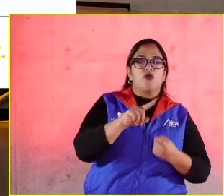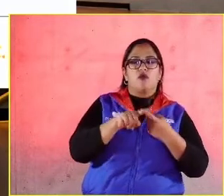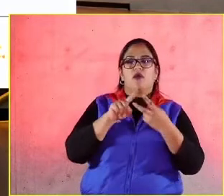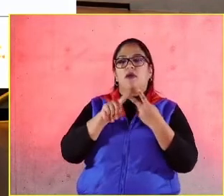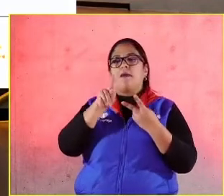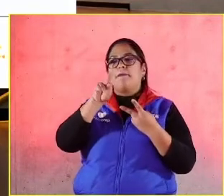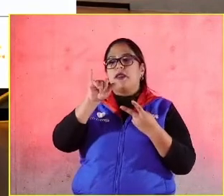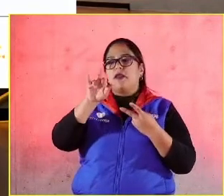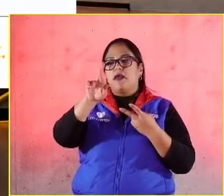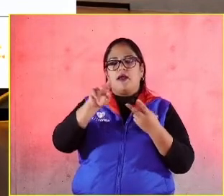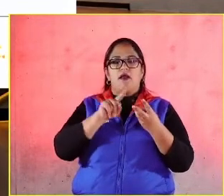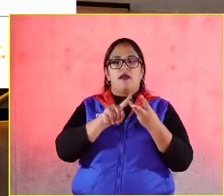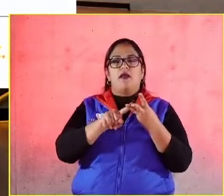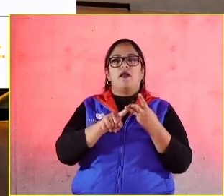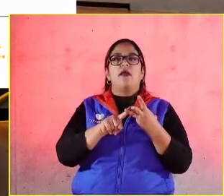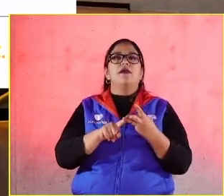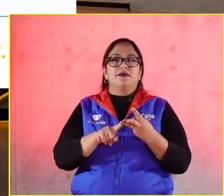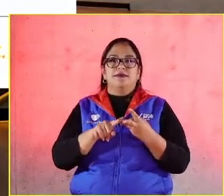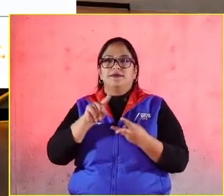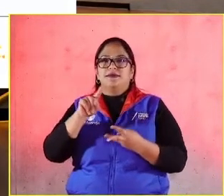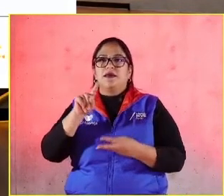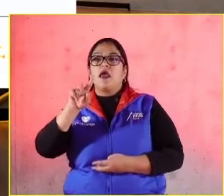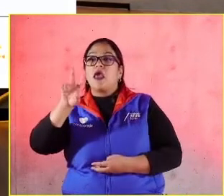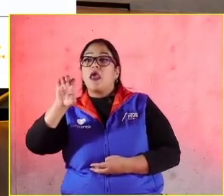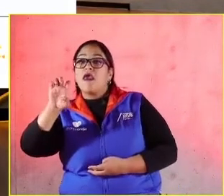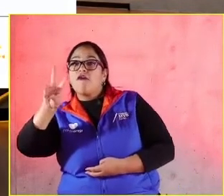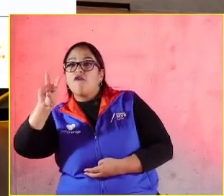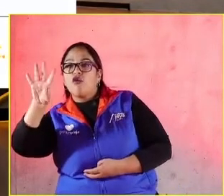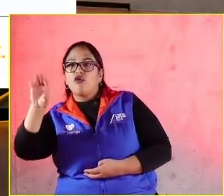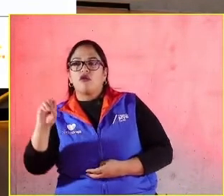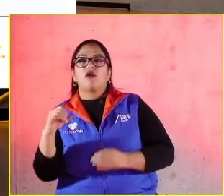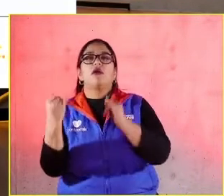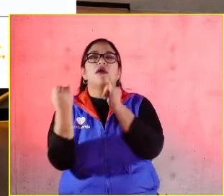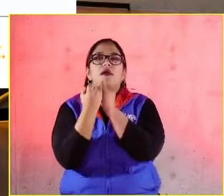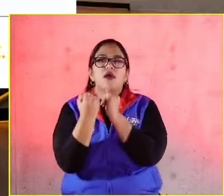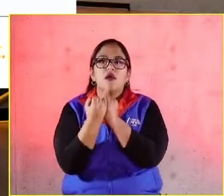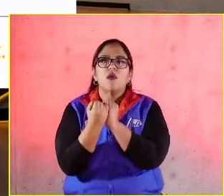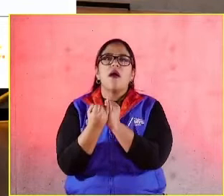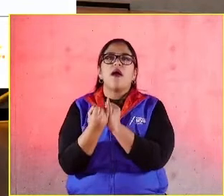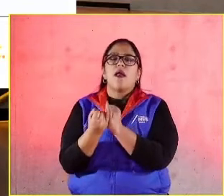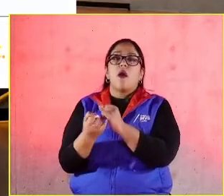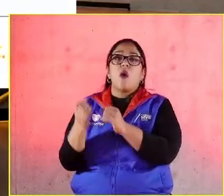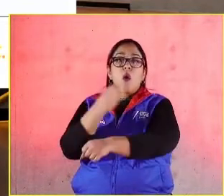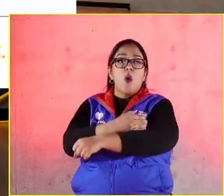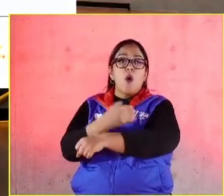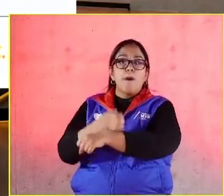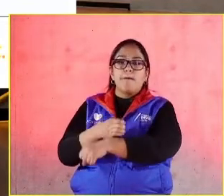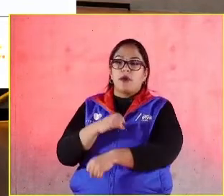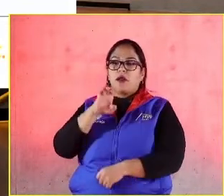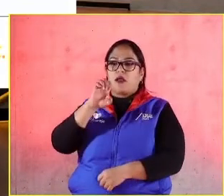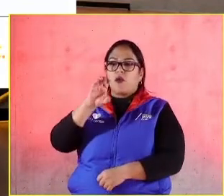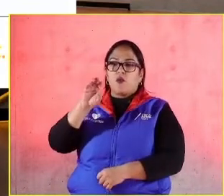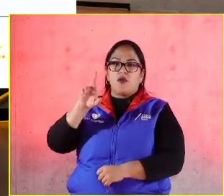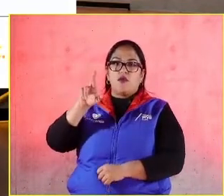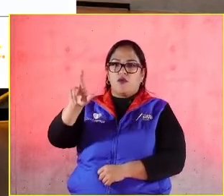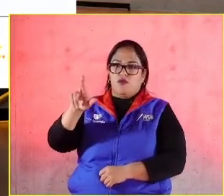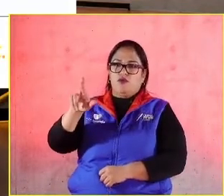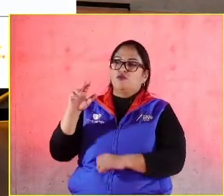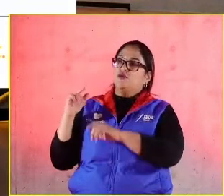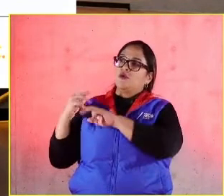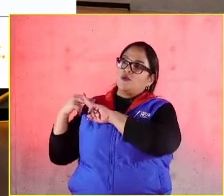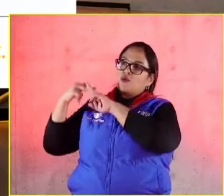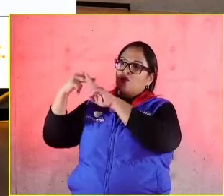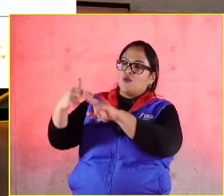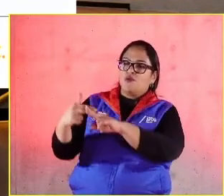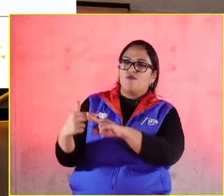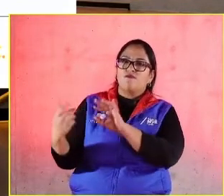Parás y también ver por primera vez a nuestros compañeros de Ceres Ecuador que hicimos durante el transcurso de